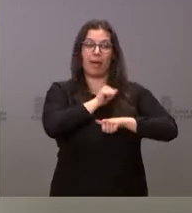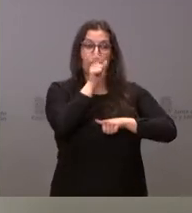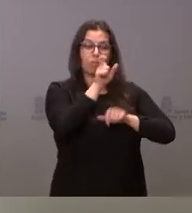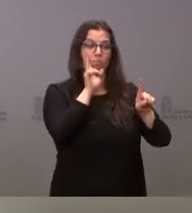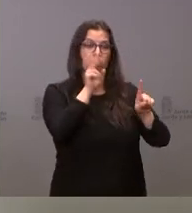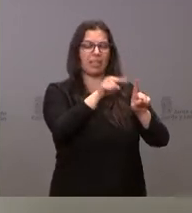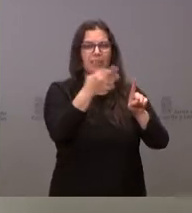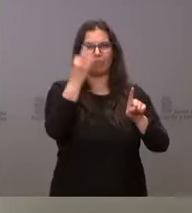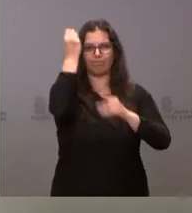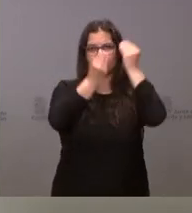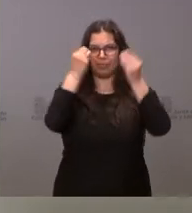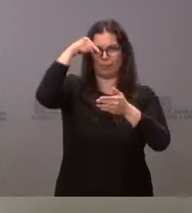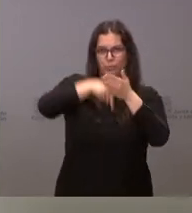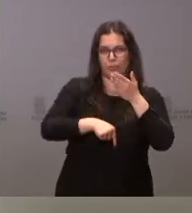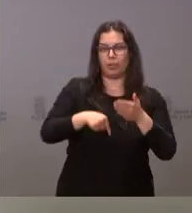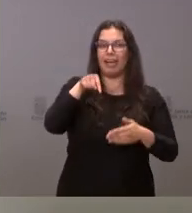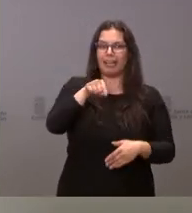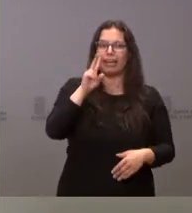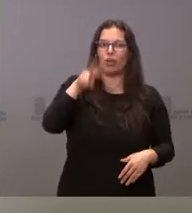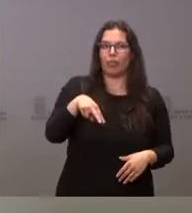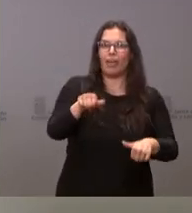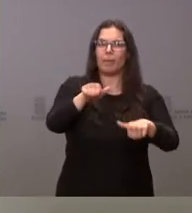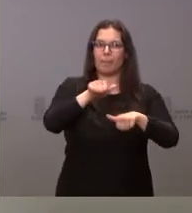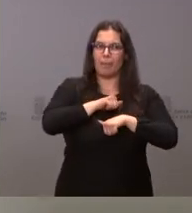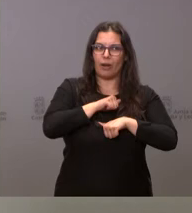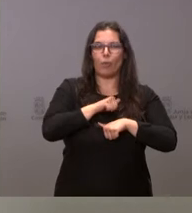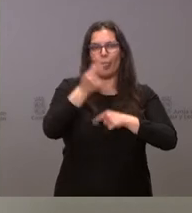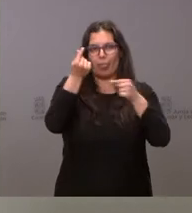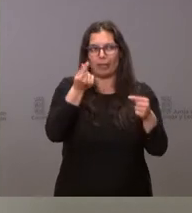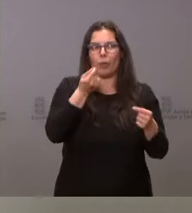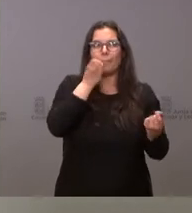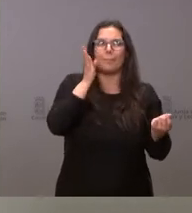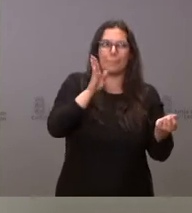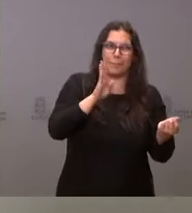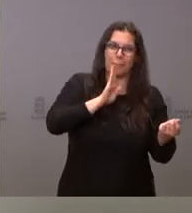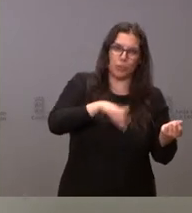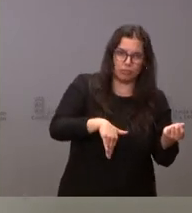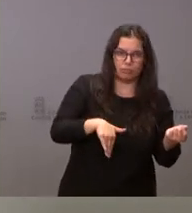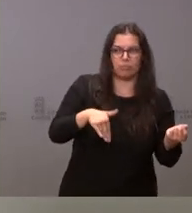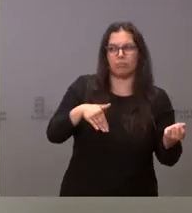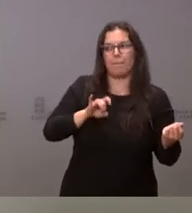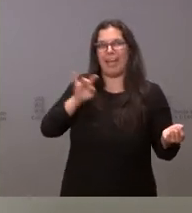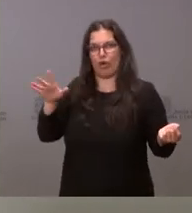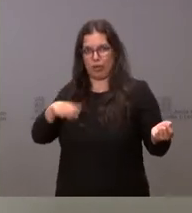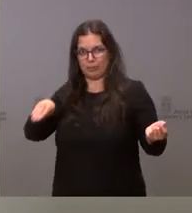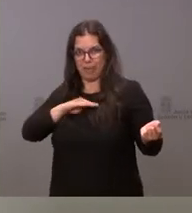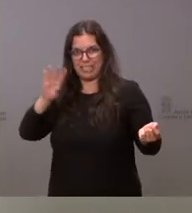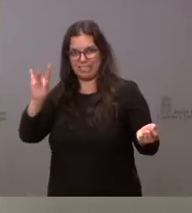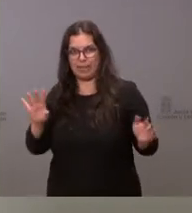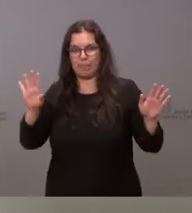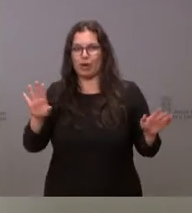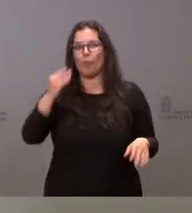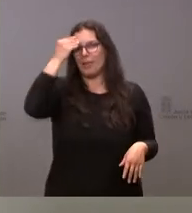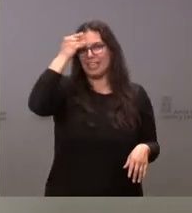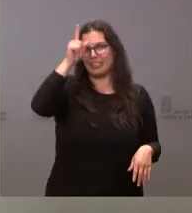León tenemos un buen dato y claramente mejor que la media española no nos debe hacer olvidar en ningún momento que hay muchas personas de nuestra comunidad